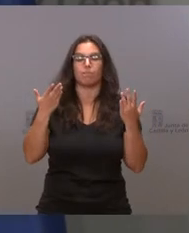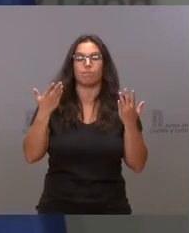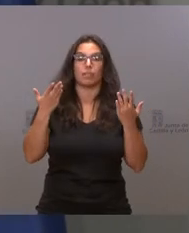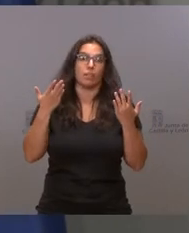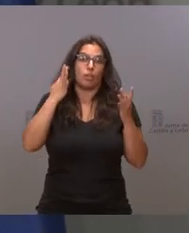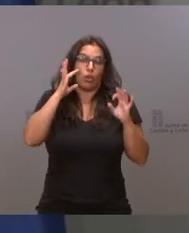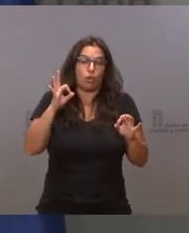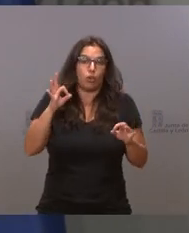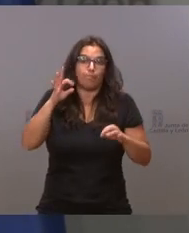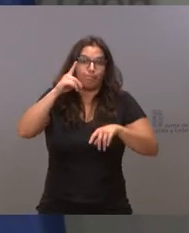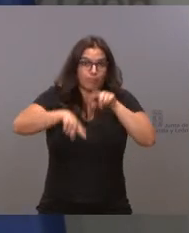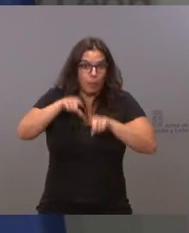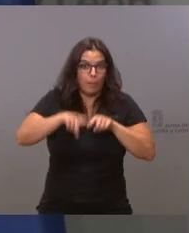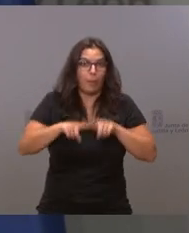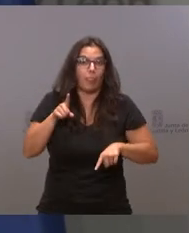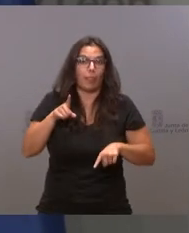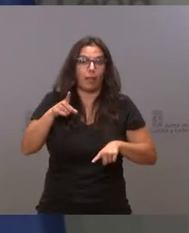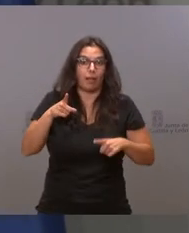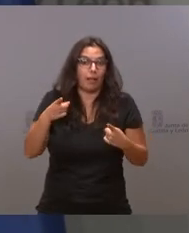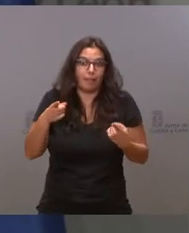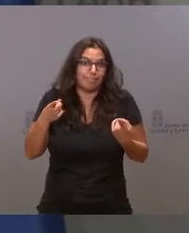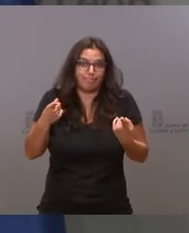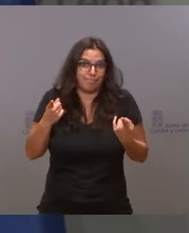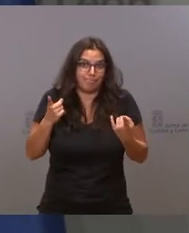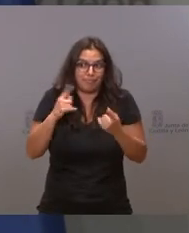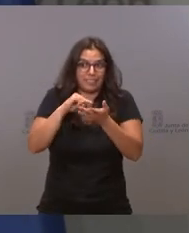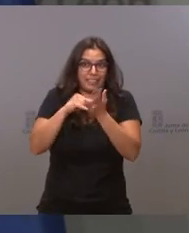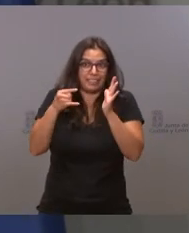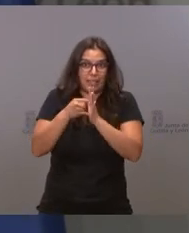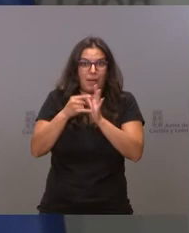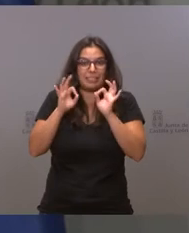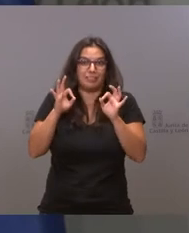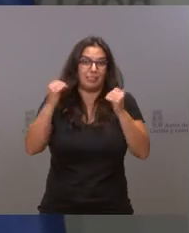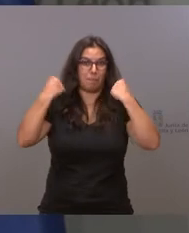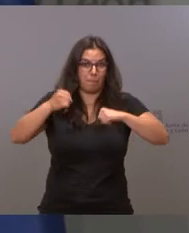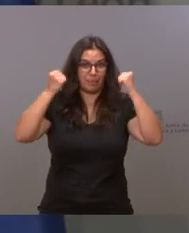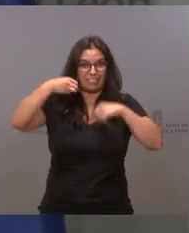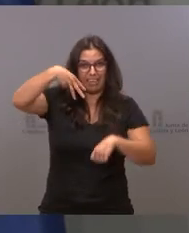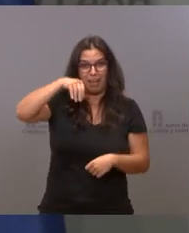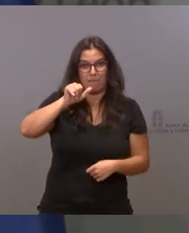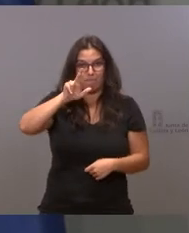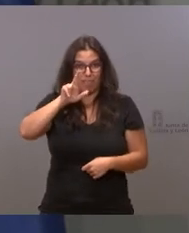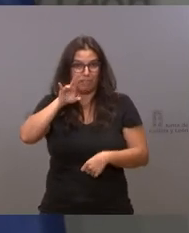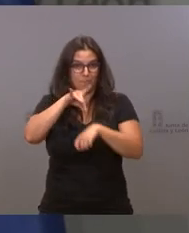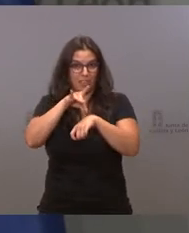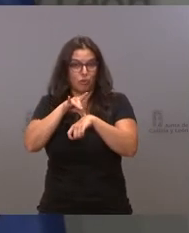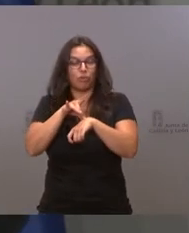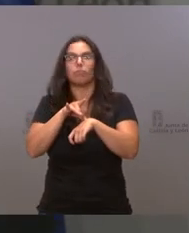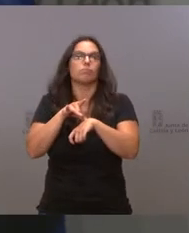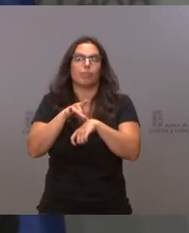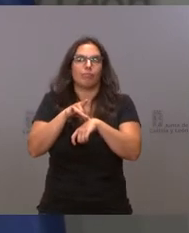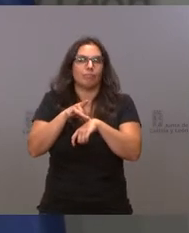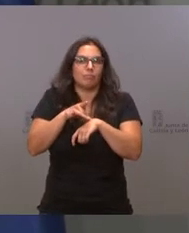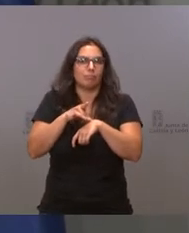por las limitaciones del sistema MIR y eso nosotros no podemos obviarlo,